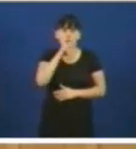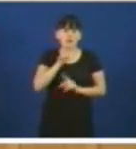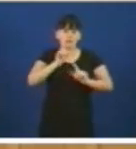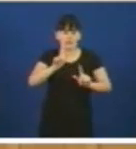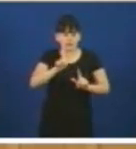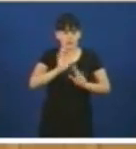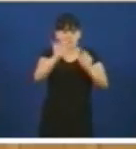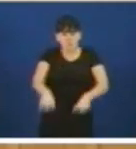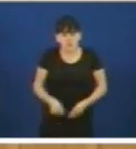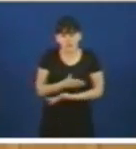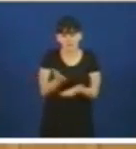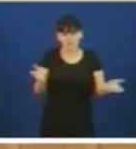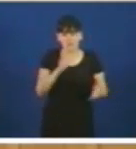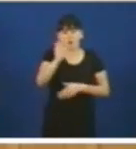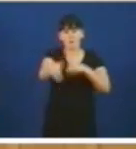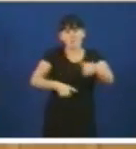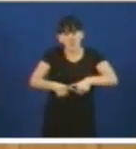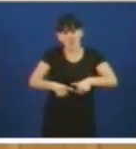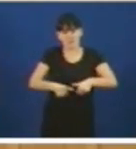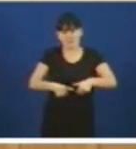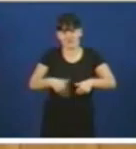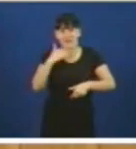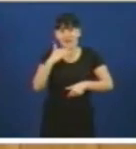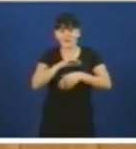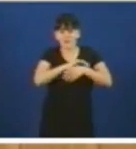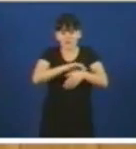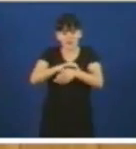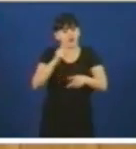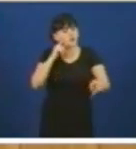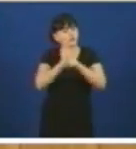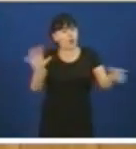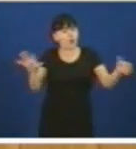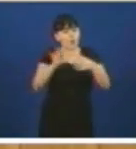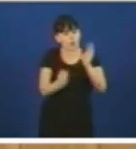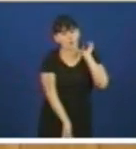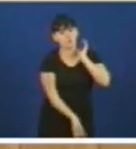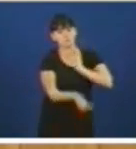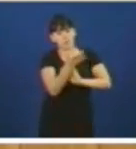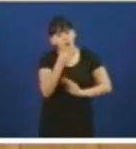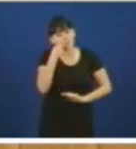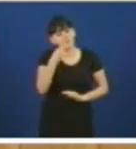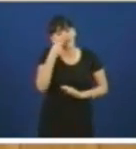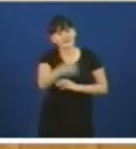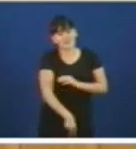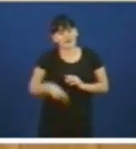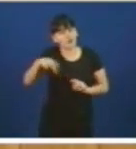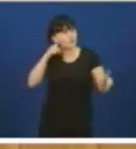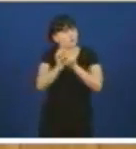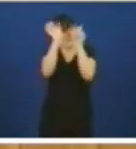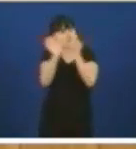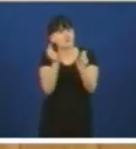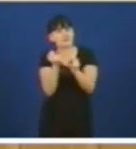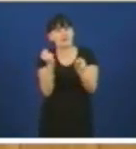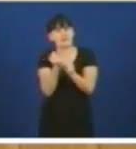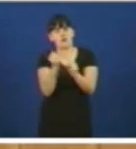precisan esa folla de ruta que unha construa que reivindique o interés xeral como guía da acción política fronte as loitas